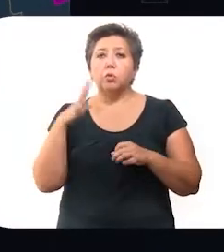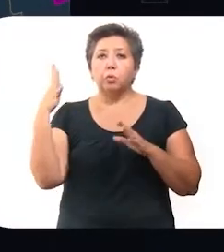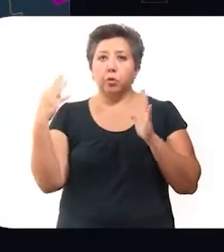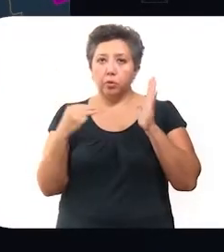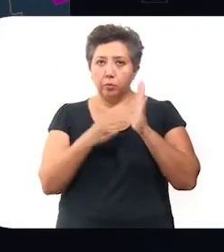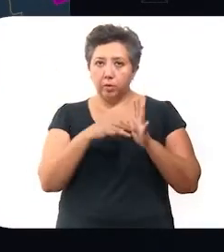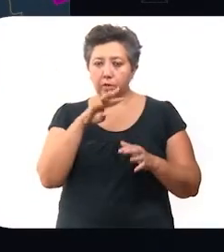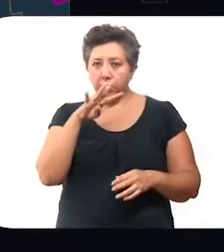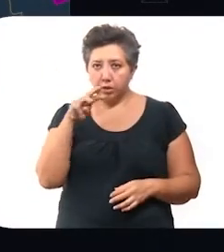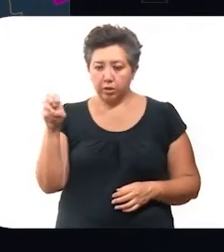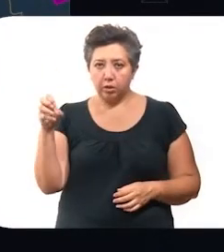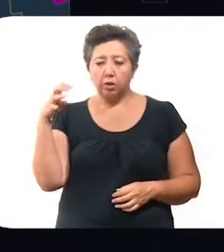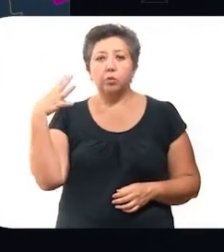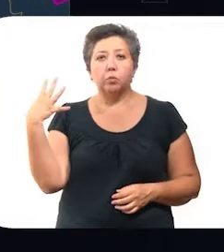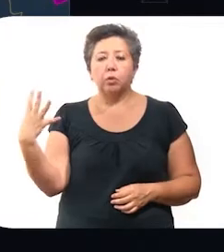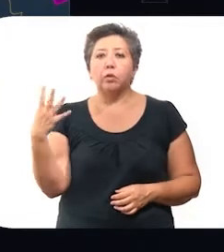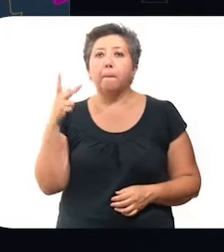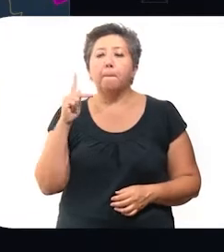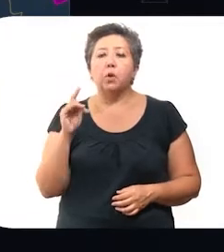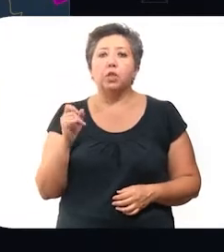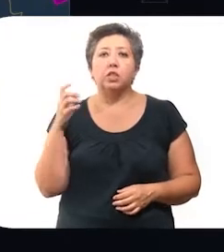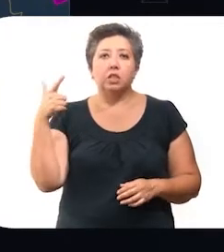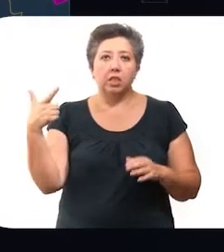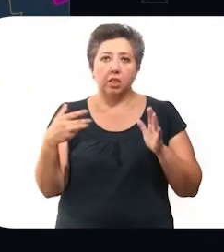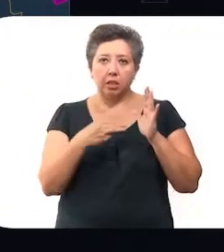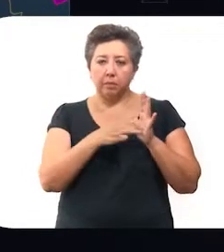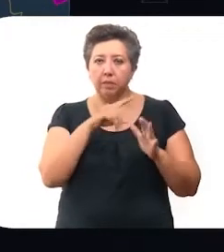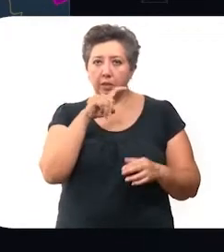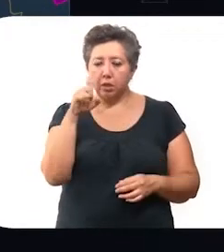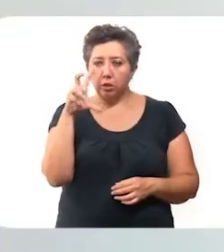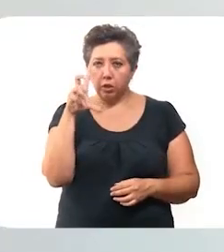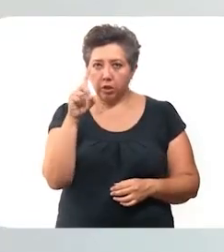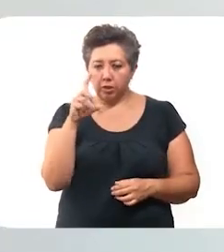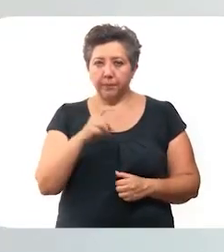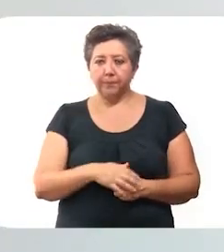4,304, en la zona poniente, 7,130.